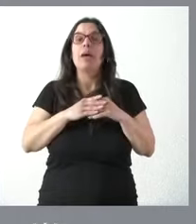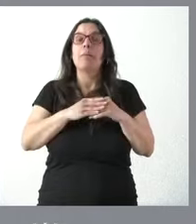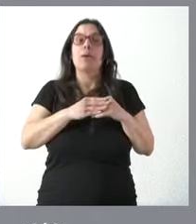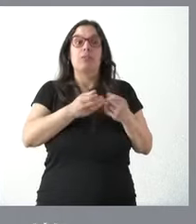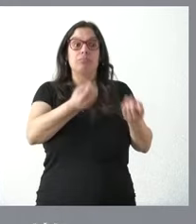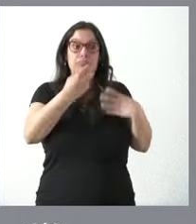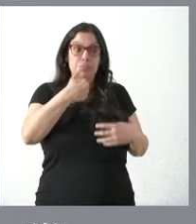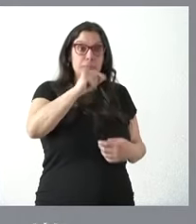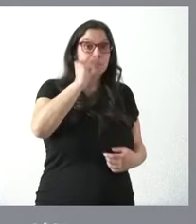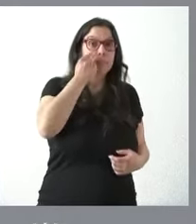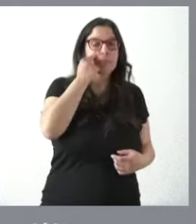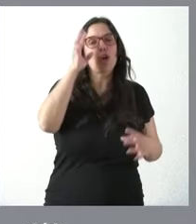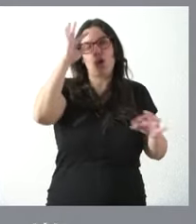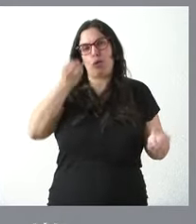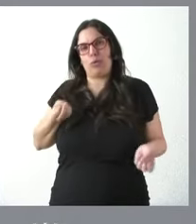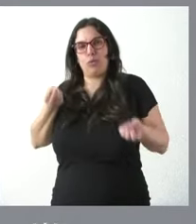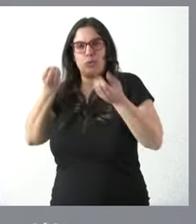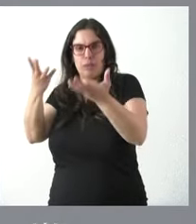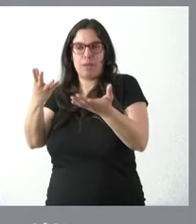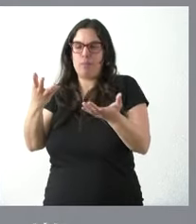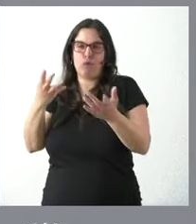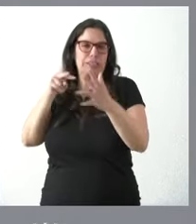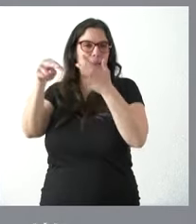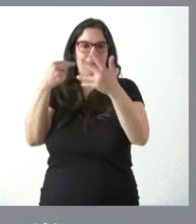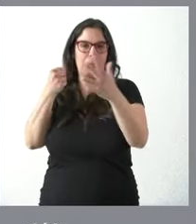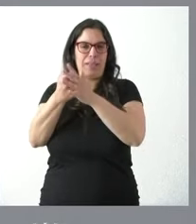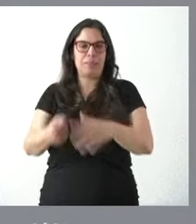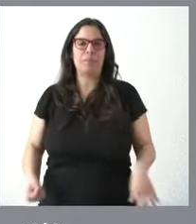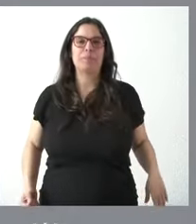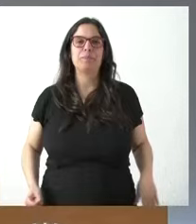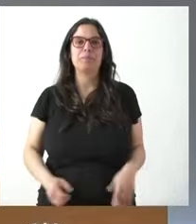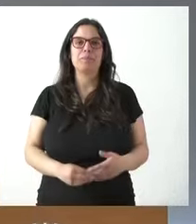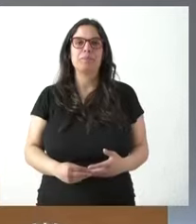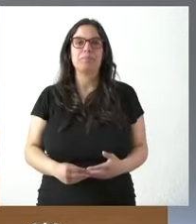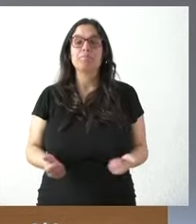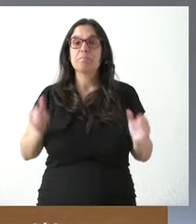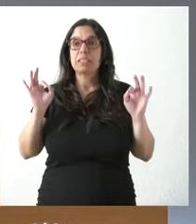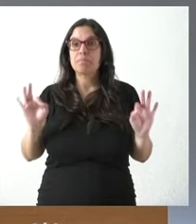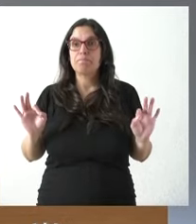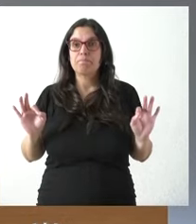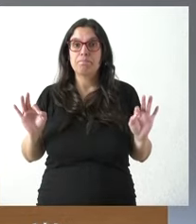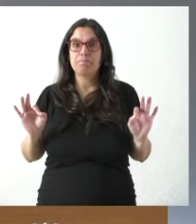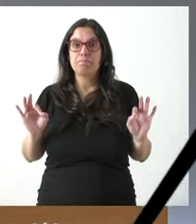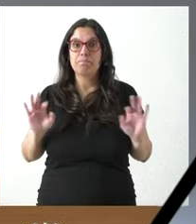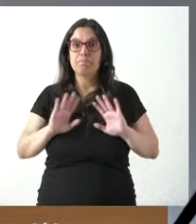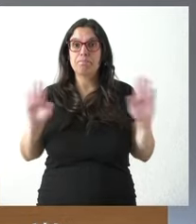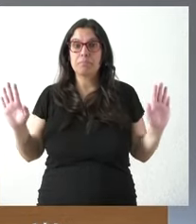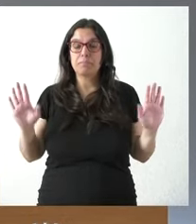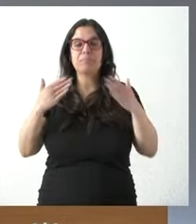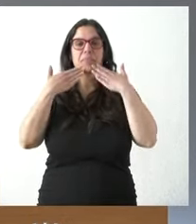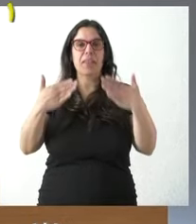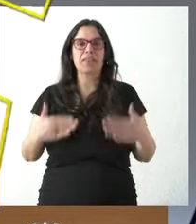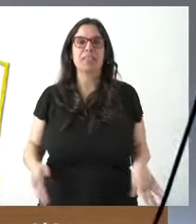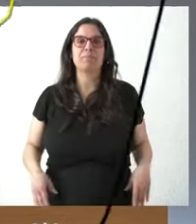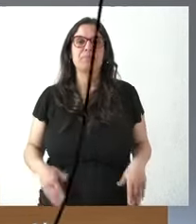pues lógicamente la comunicaremos con el mayor nivel de transparencia posible ¿alguna pregunta más? pues es todo gracias